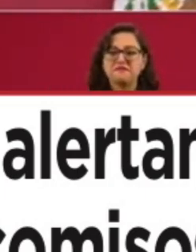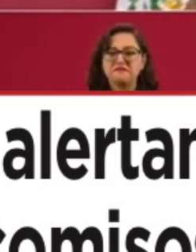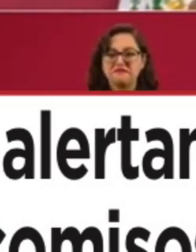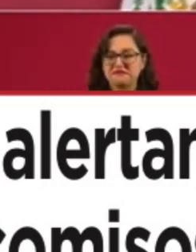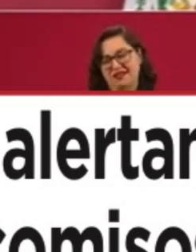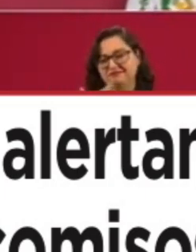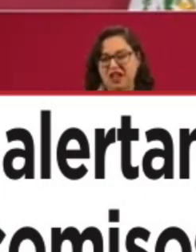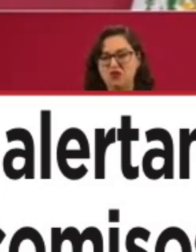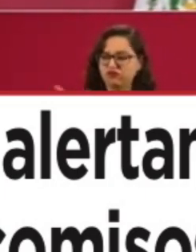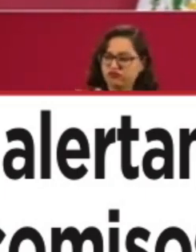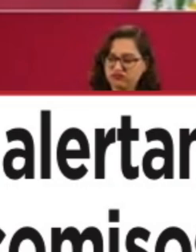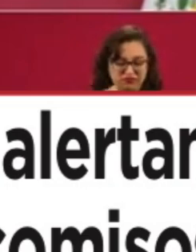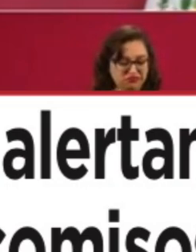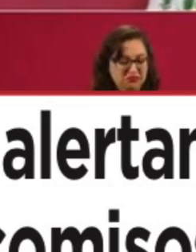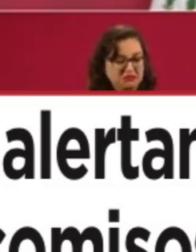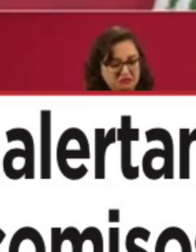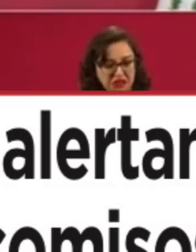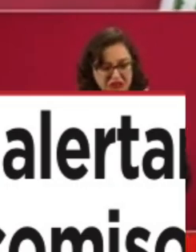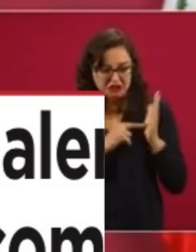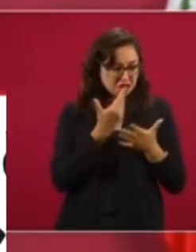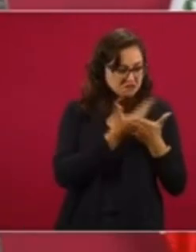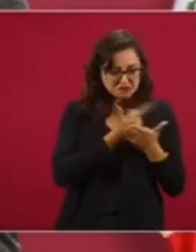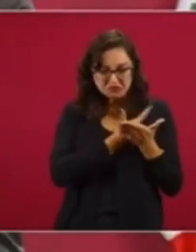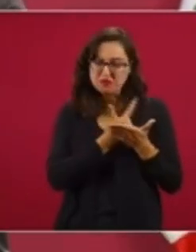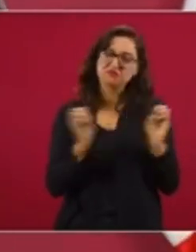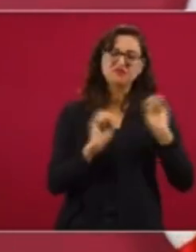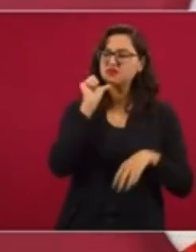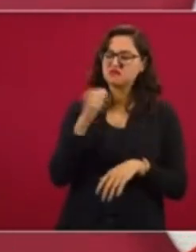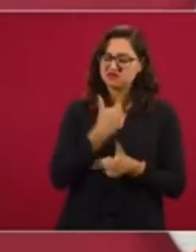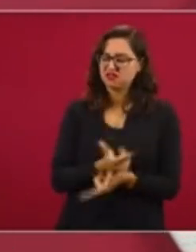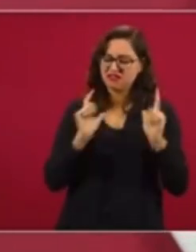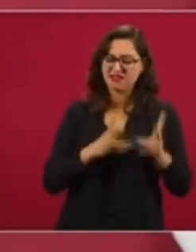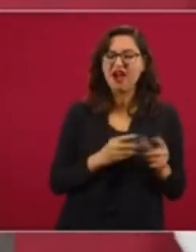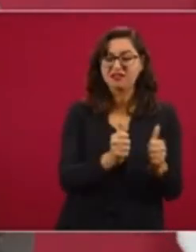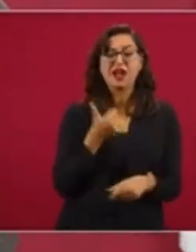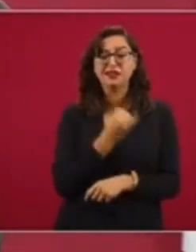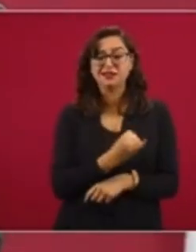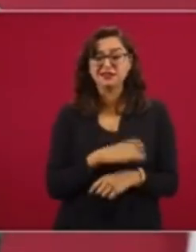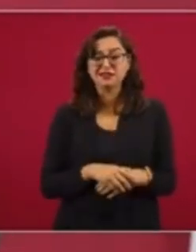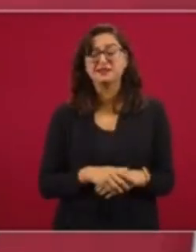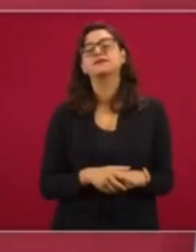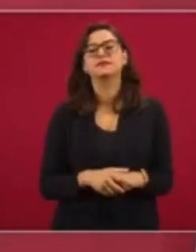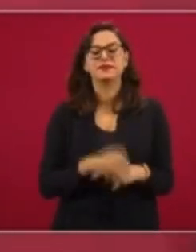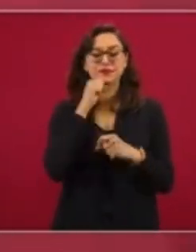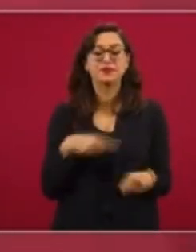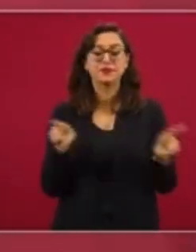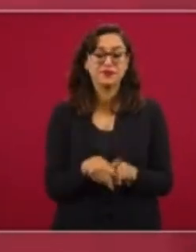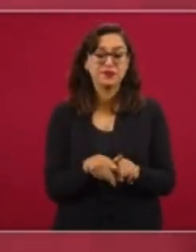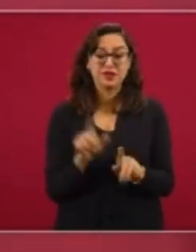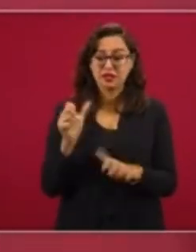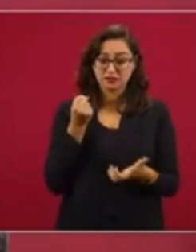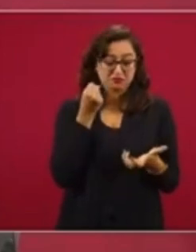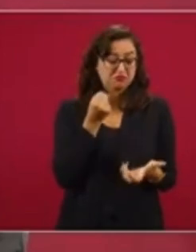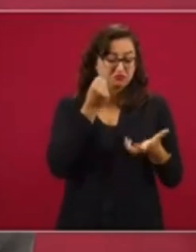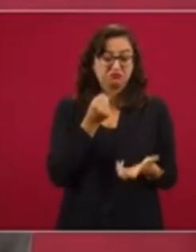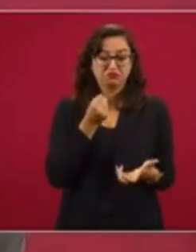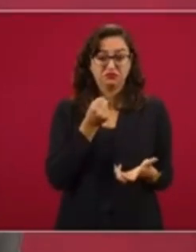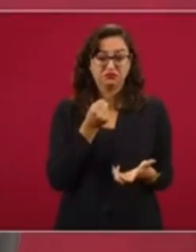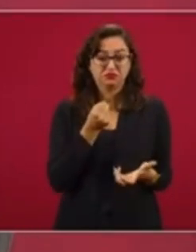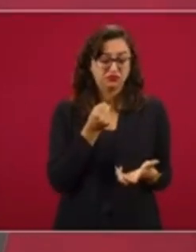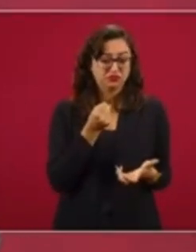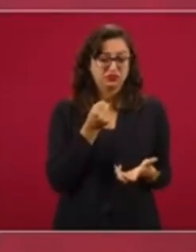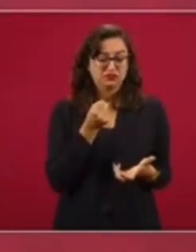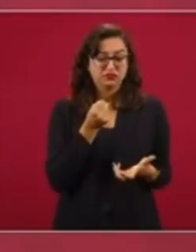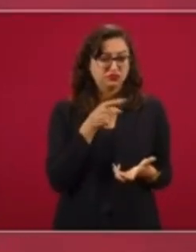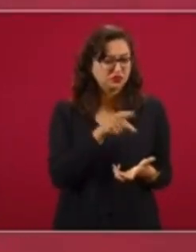fiscalización. En algunos casos también entregar recursos a quienes no los